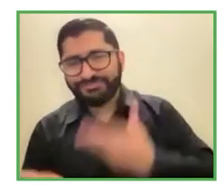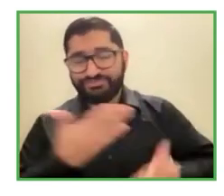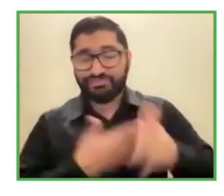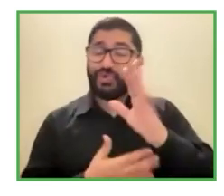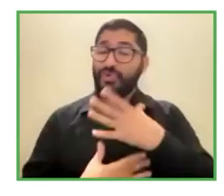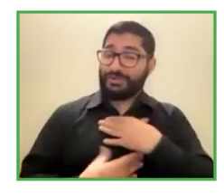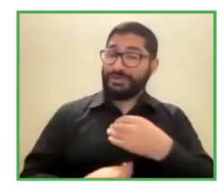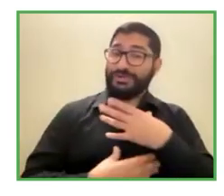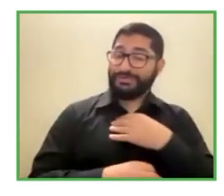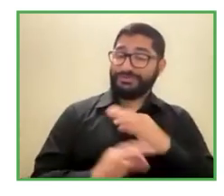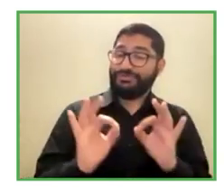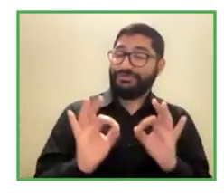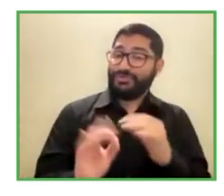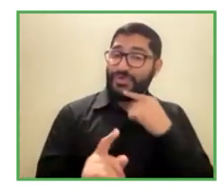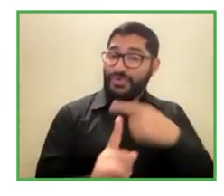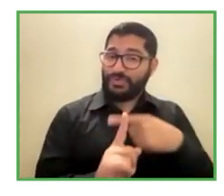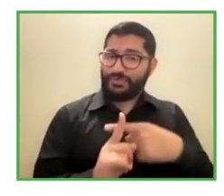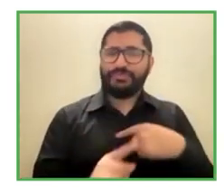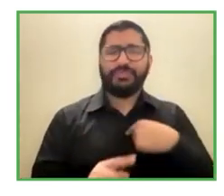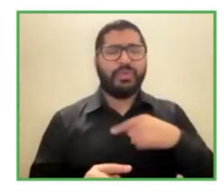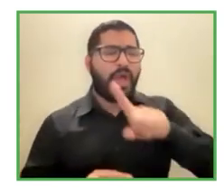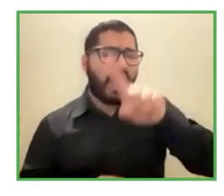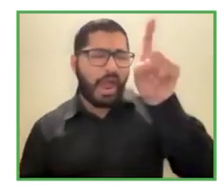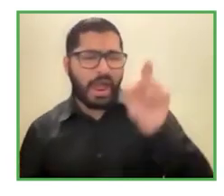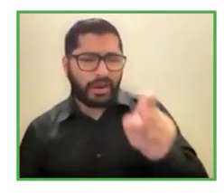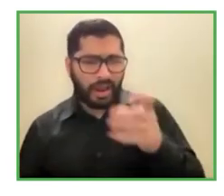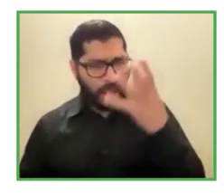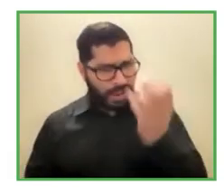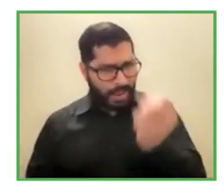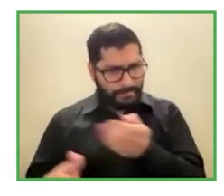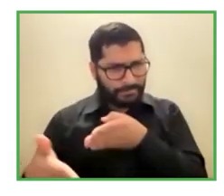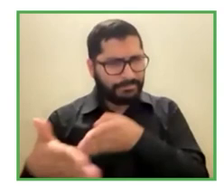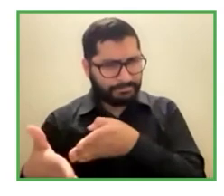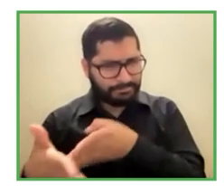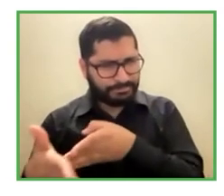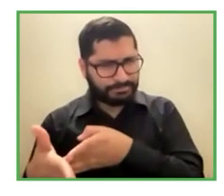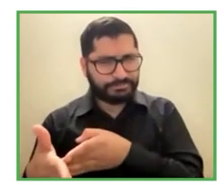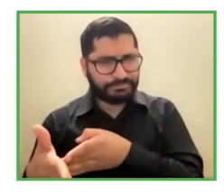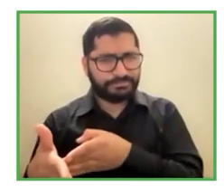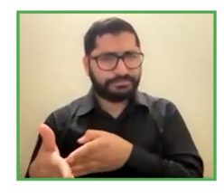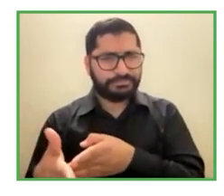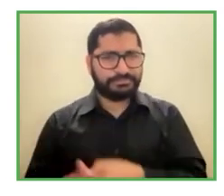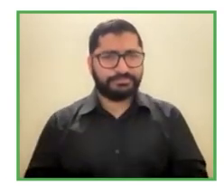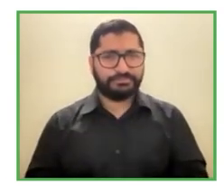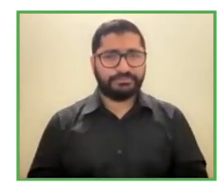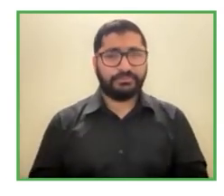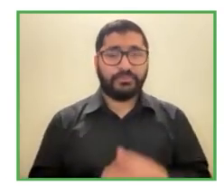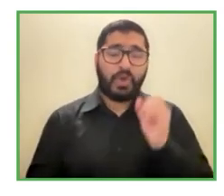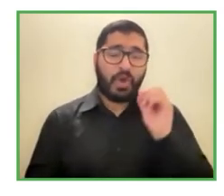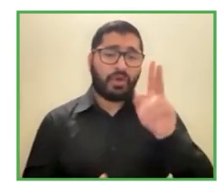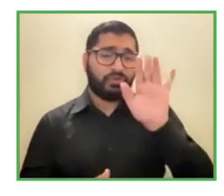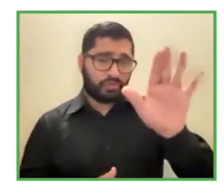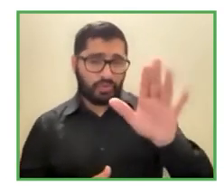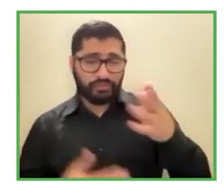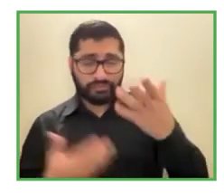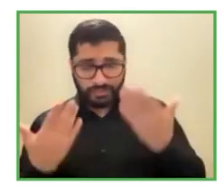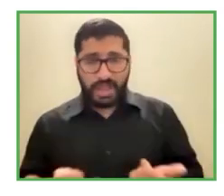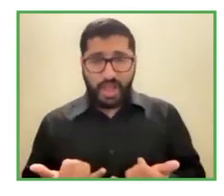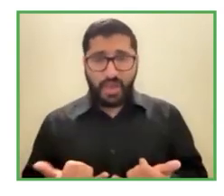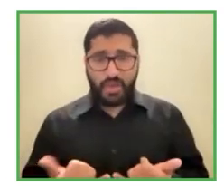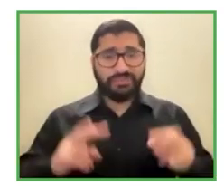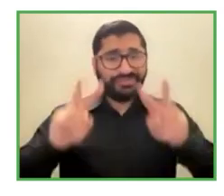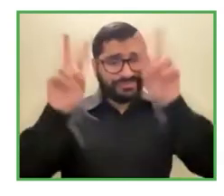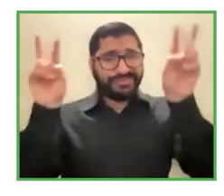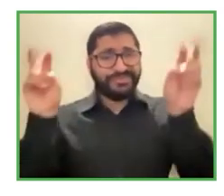límite pero hay un elemento muy importante en lo que tú nos aportas y es que esto no se trata de porcentaje se trata de una vida